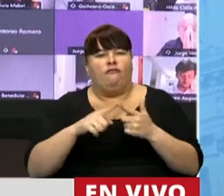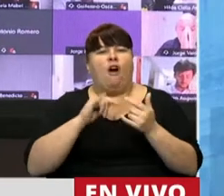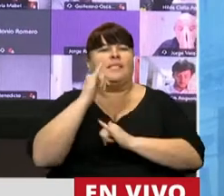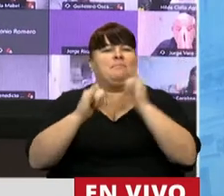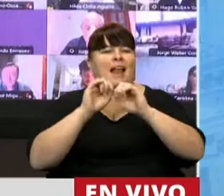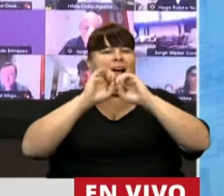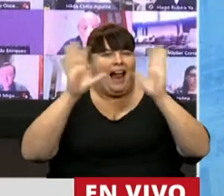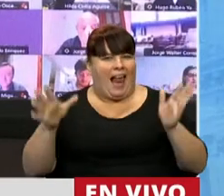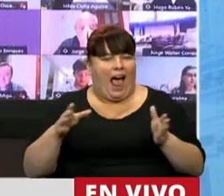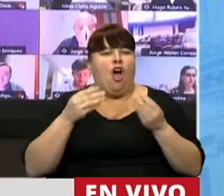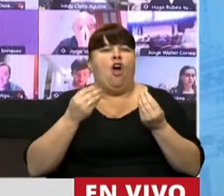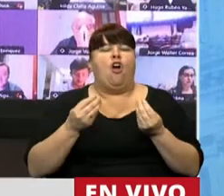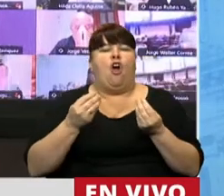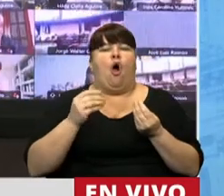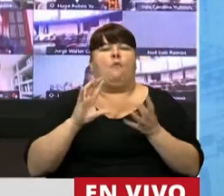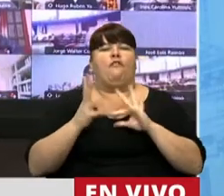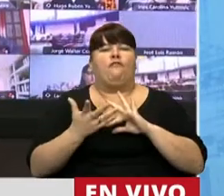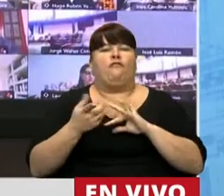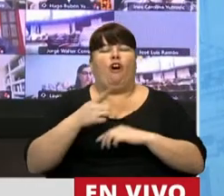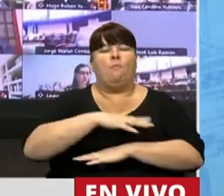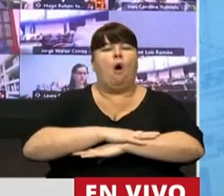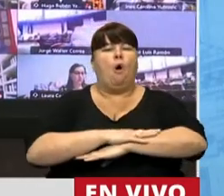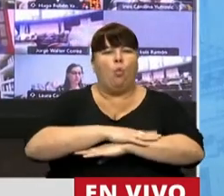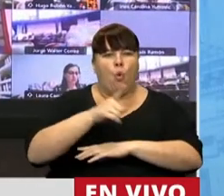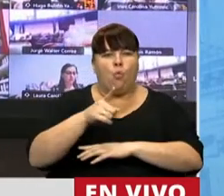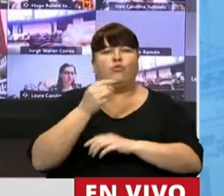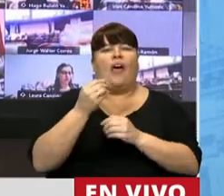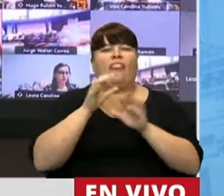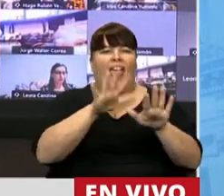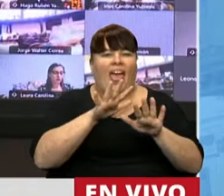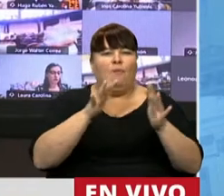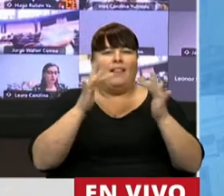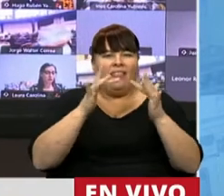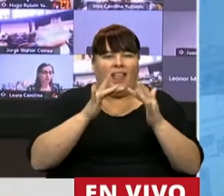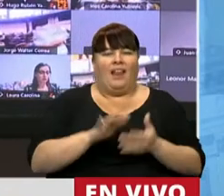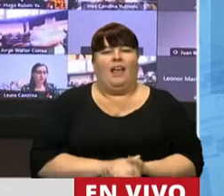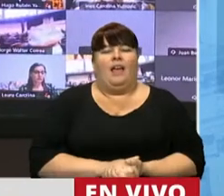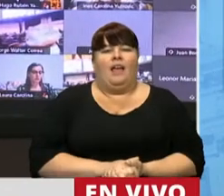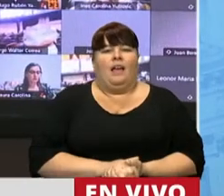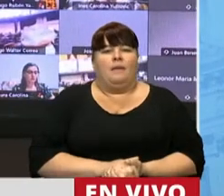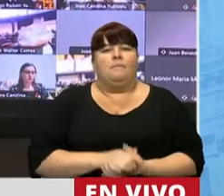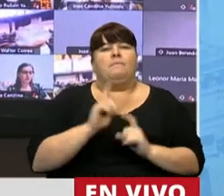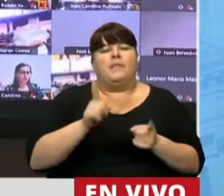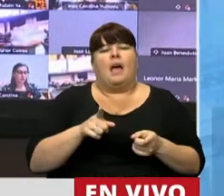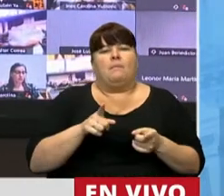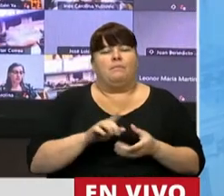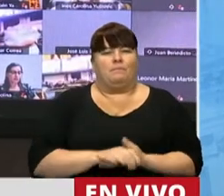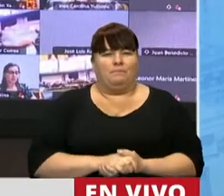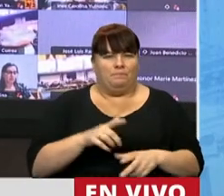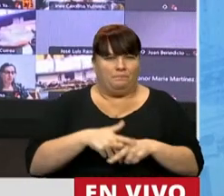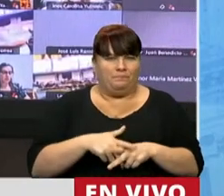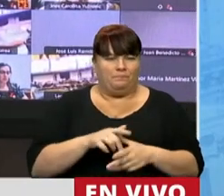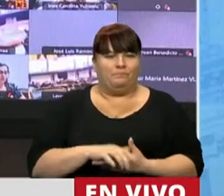descripción de la conducta del grúmino del ciberacoso y de algunos números